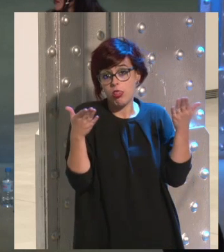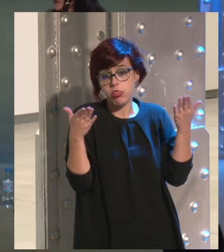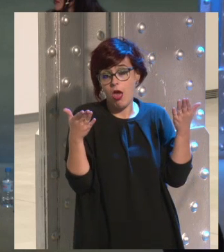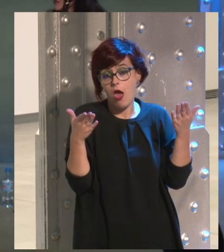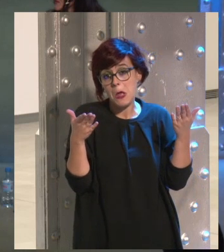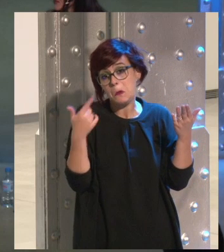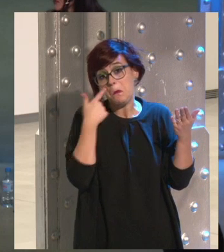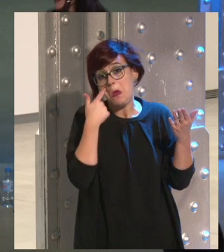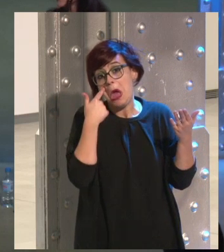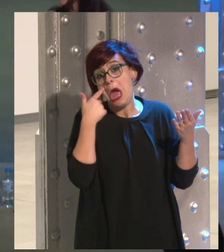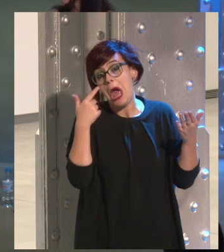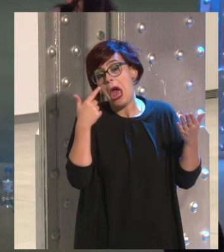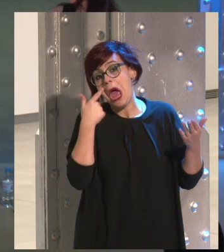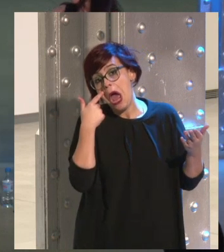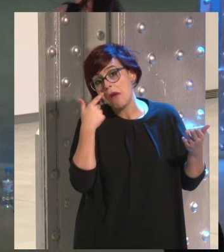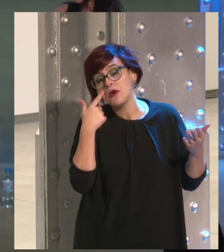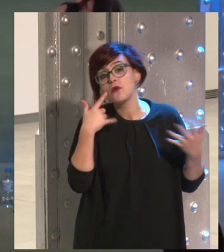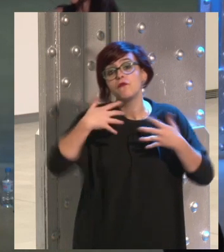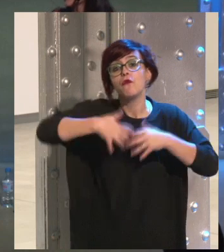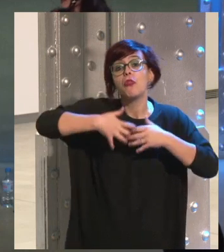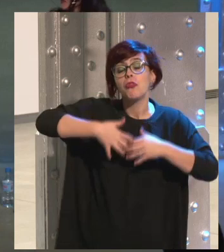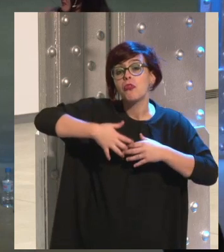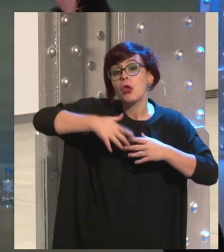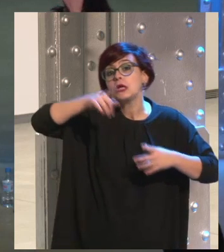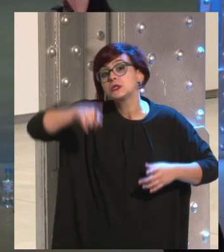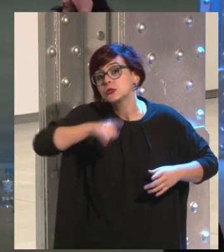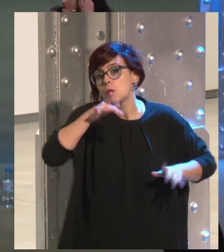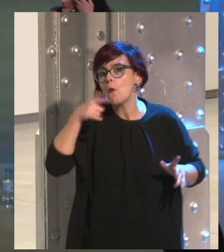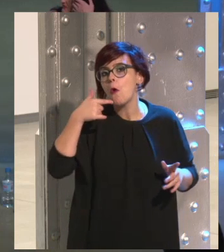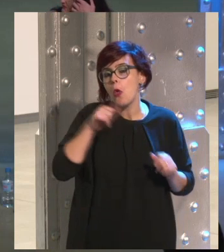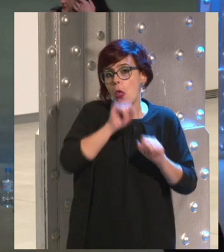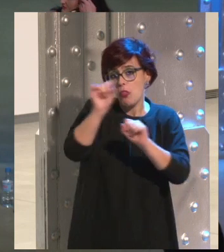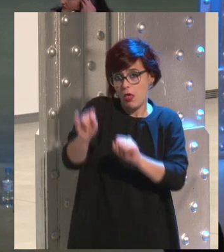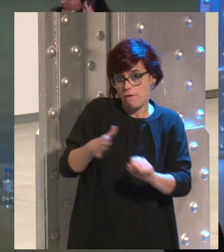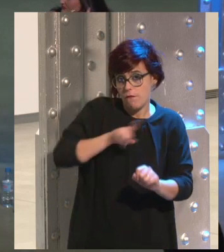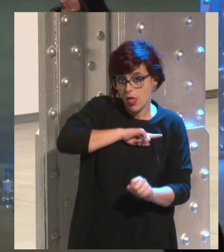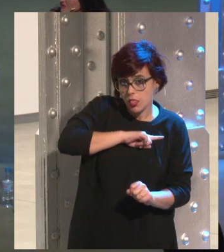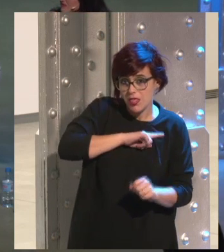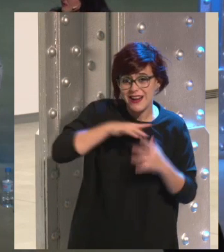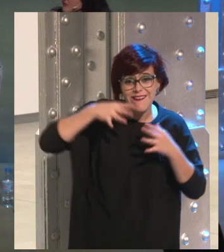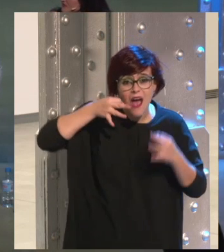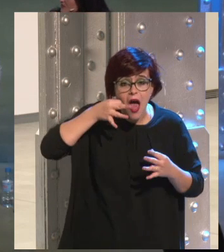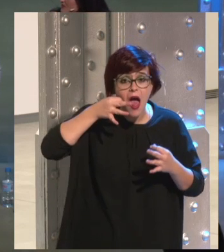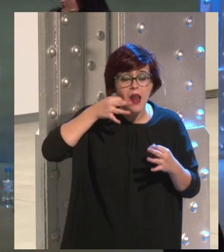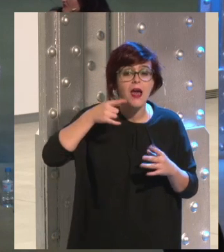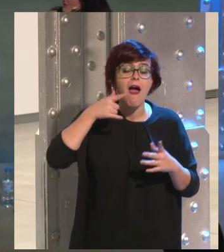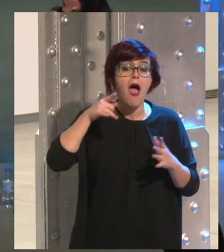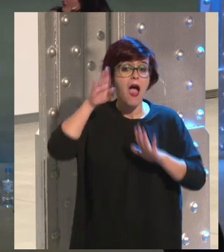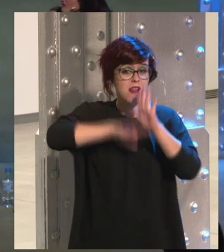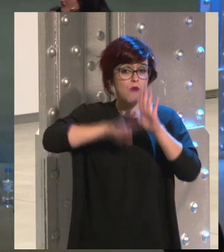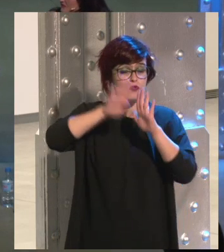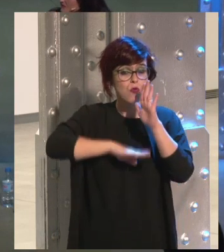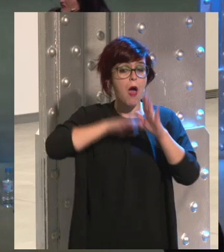que bueno si esta página las tiene es que protege mi privacidad. Al contrario, en realidad esas cláusulas están pensadas